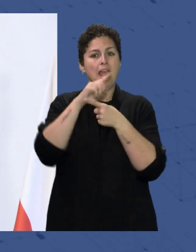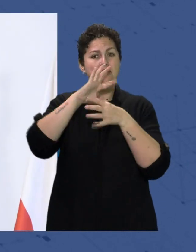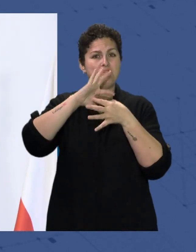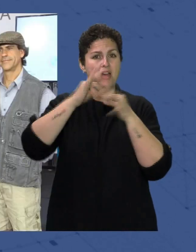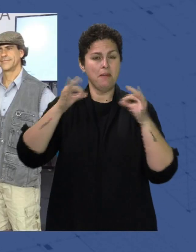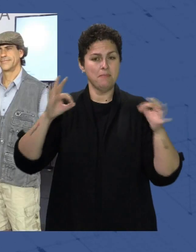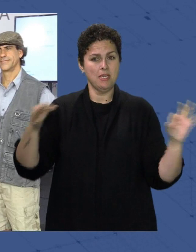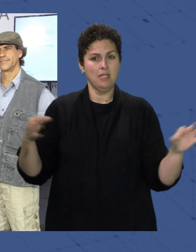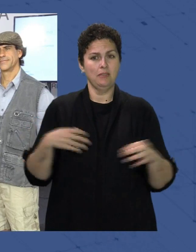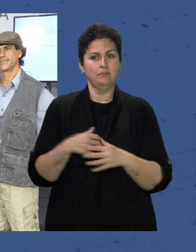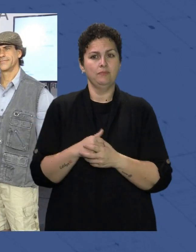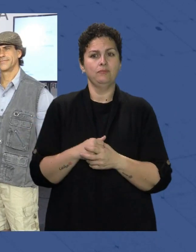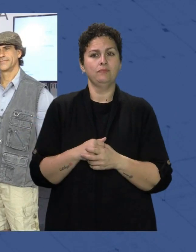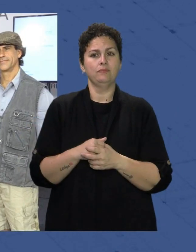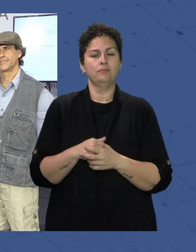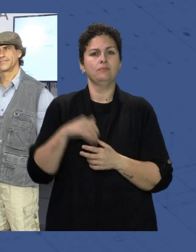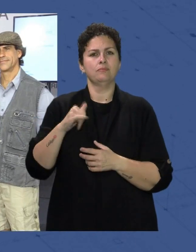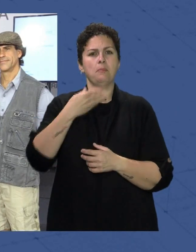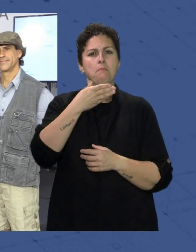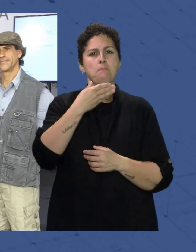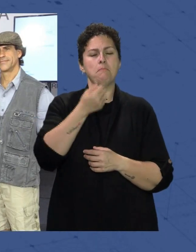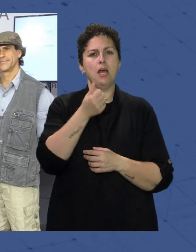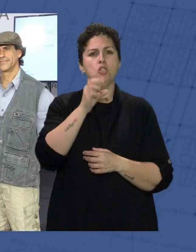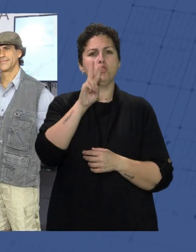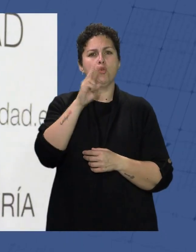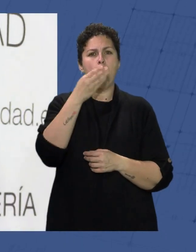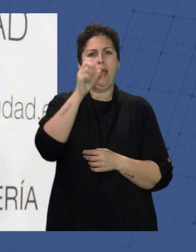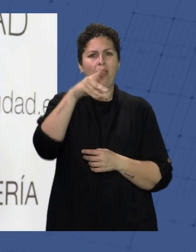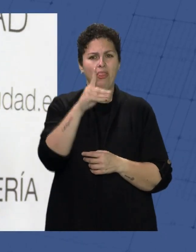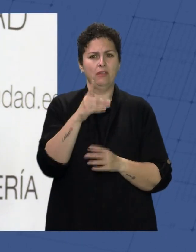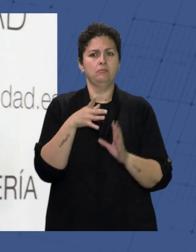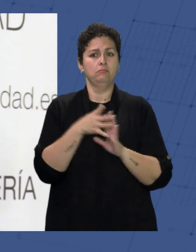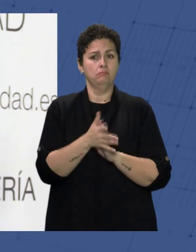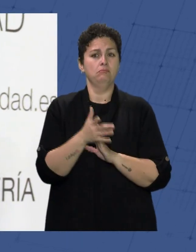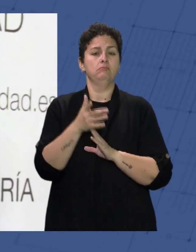resonante Basuban Que hará Su labor ambiental Enfocada A las familias